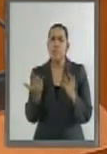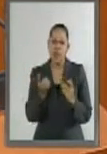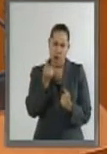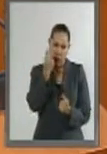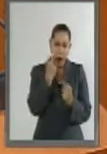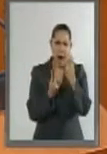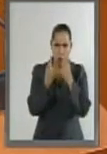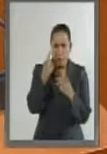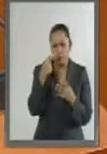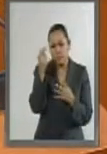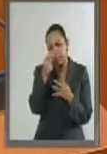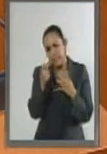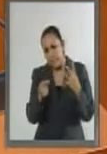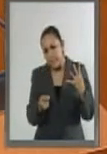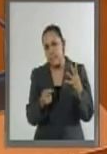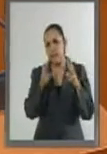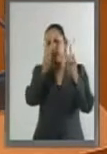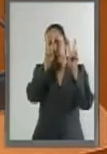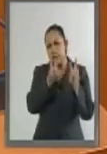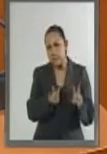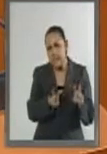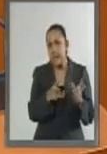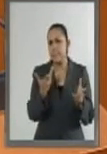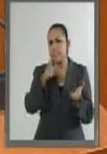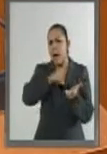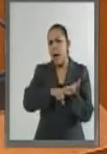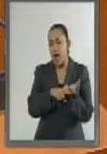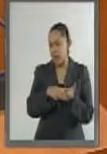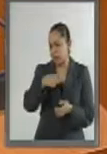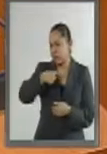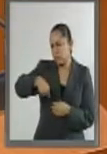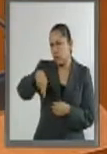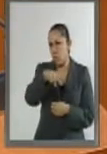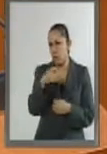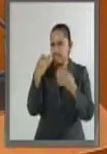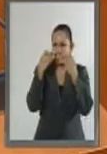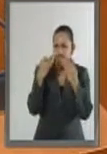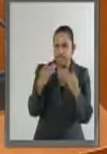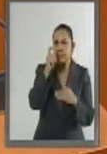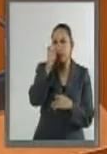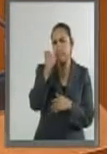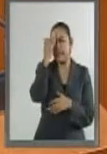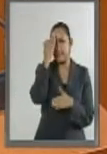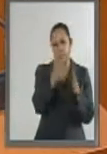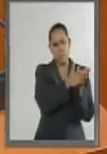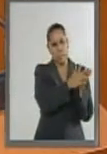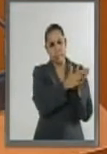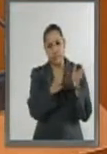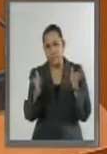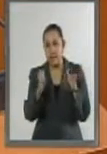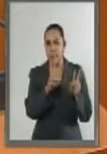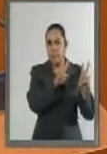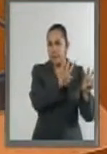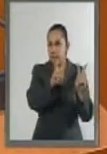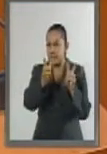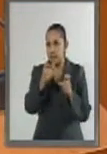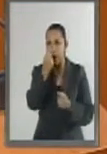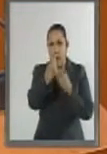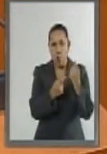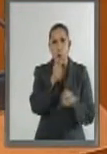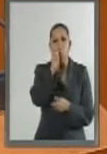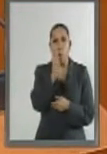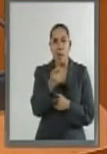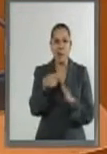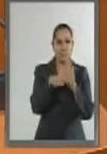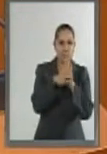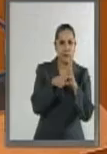y que hay evidencia empírica sobre algunos rubros y sectores económicos, lo cierto